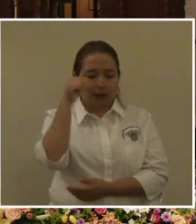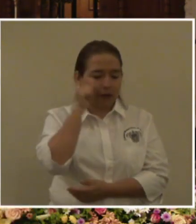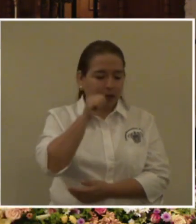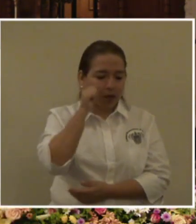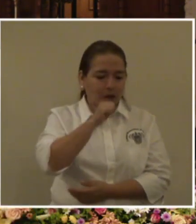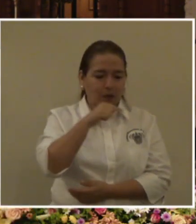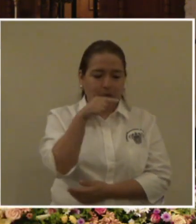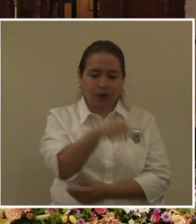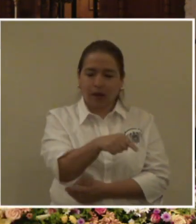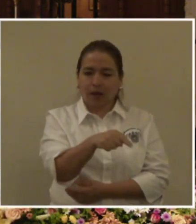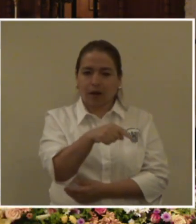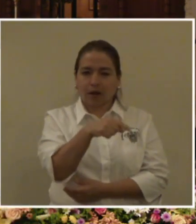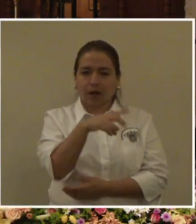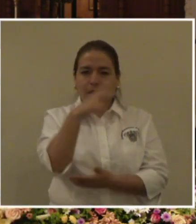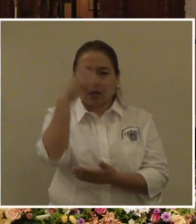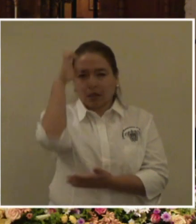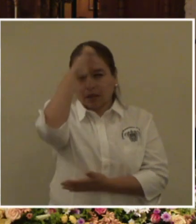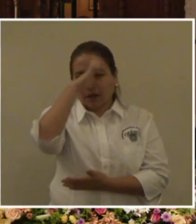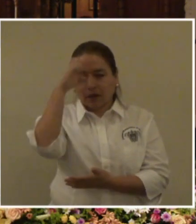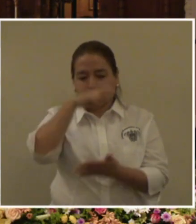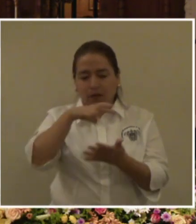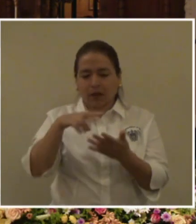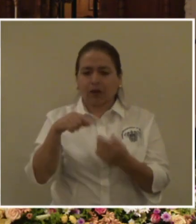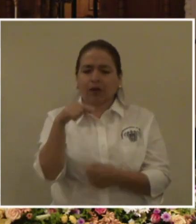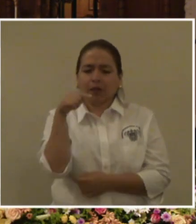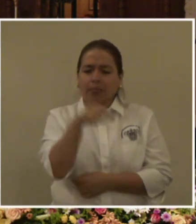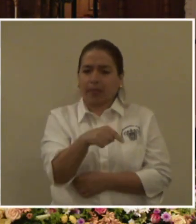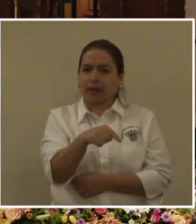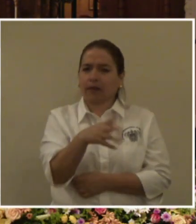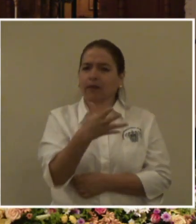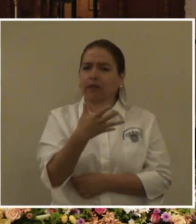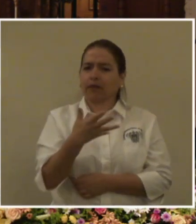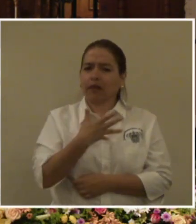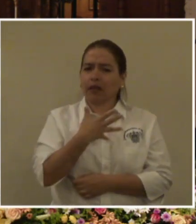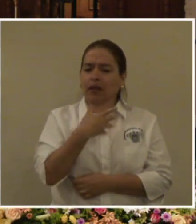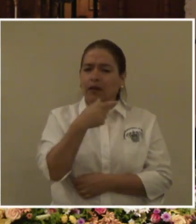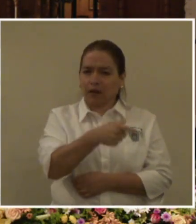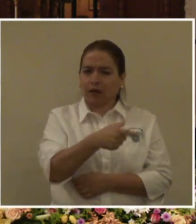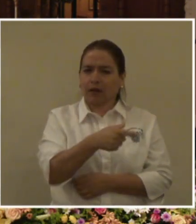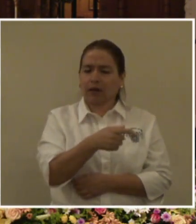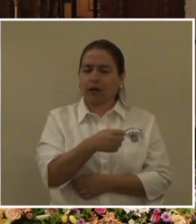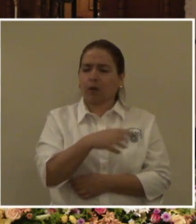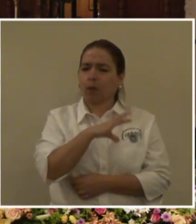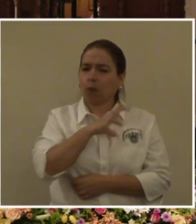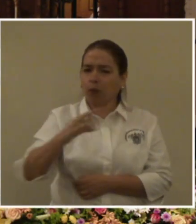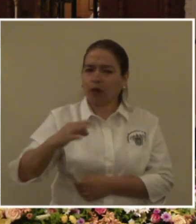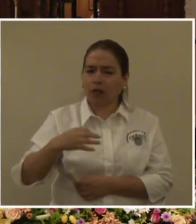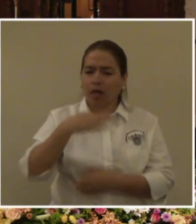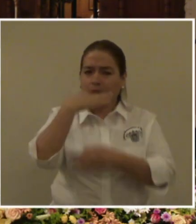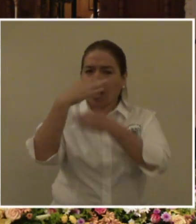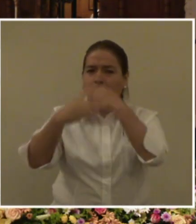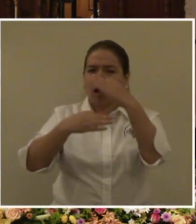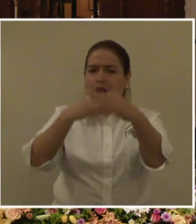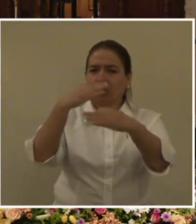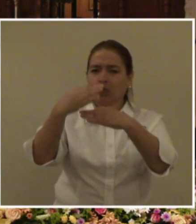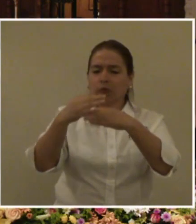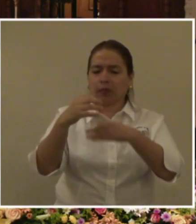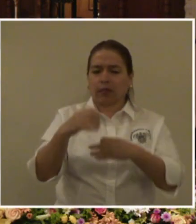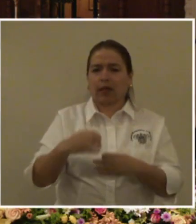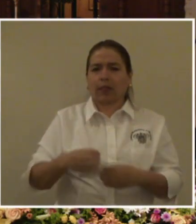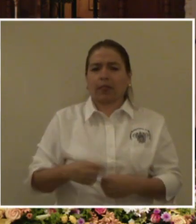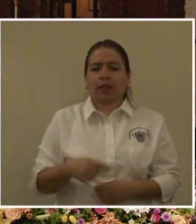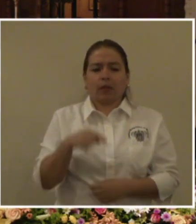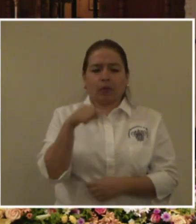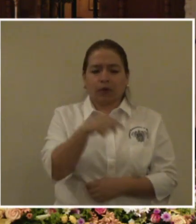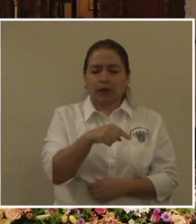Porque si alguien tiene el derecho de anunciar a Cristo, es el que vive el